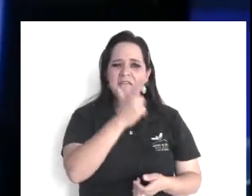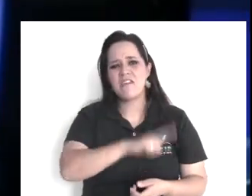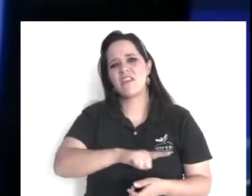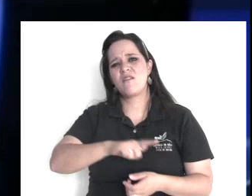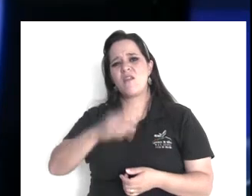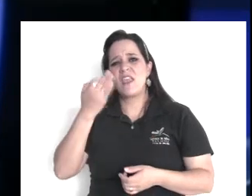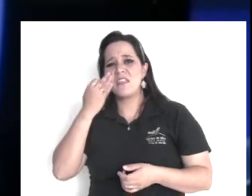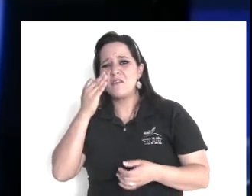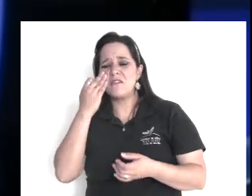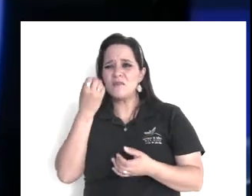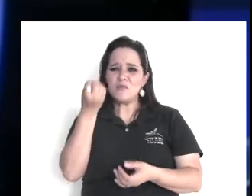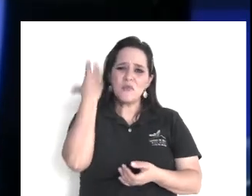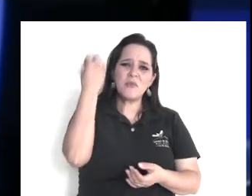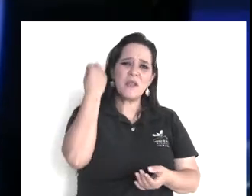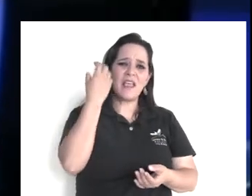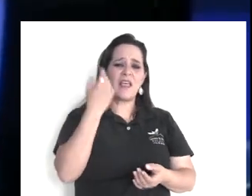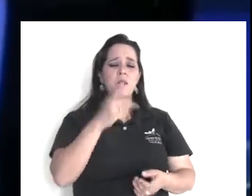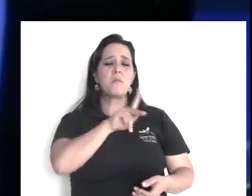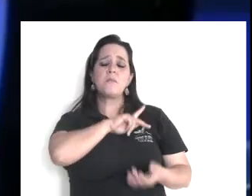como hay mucha gente navegando,